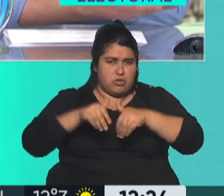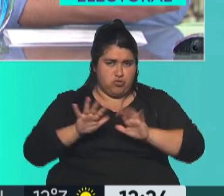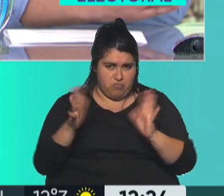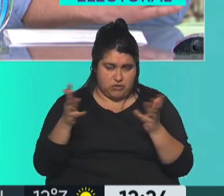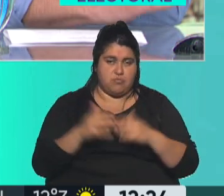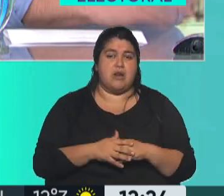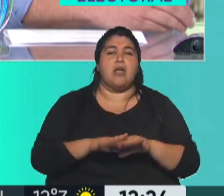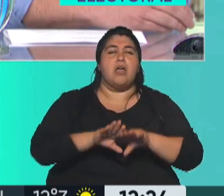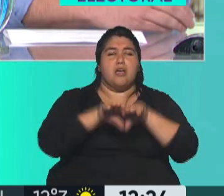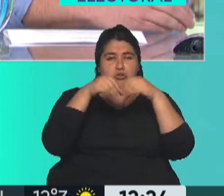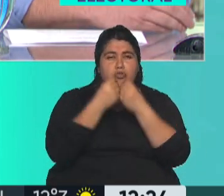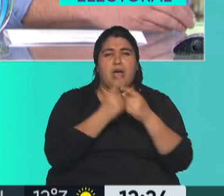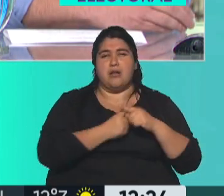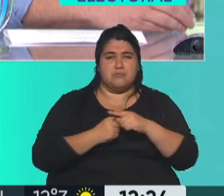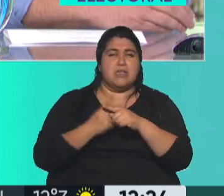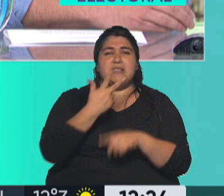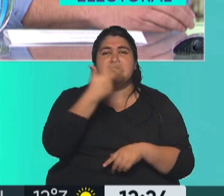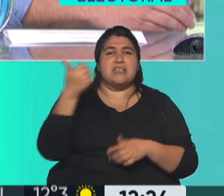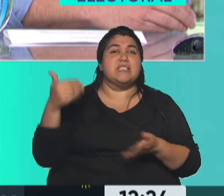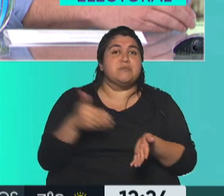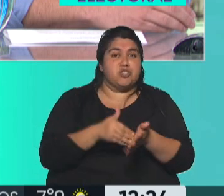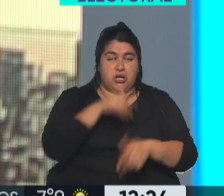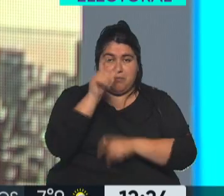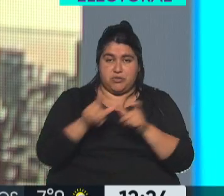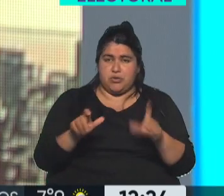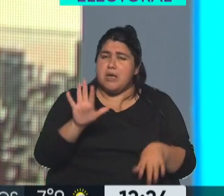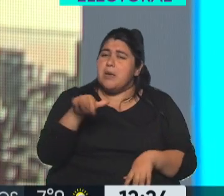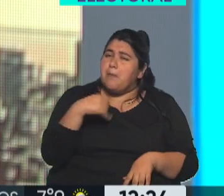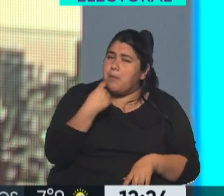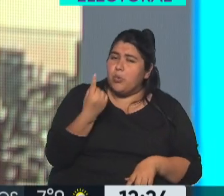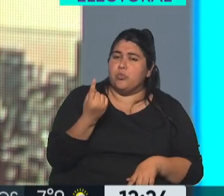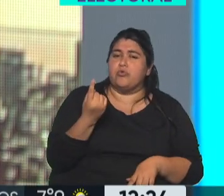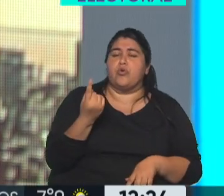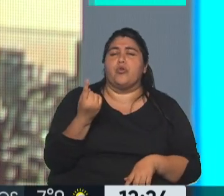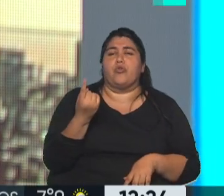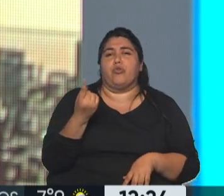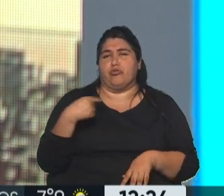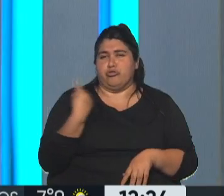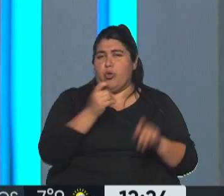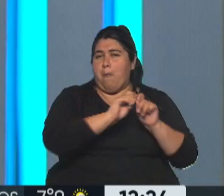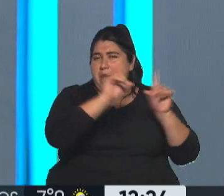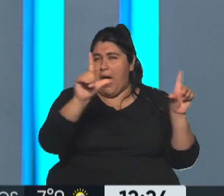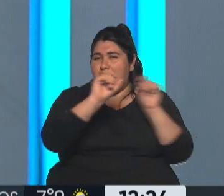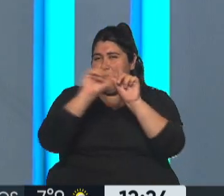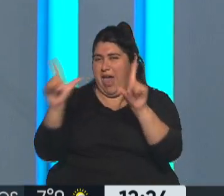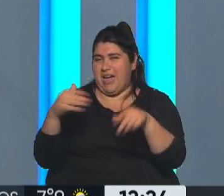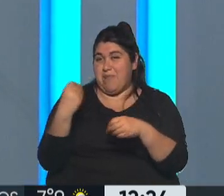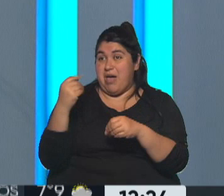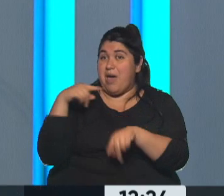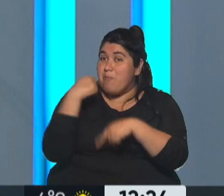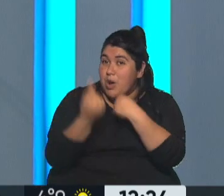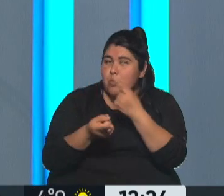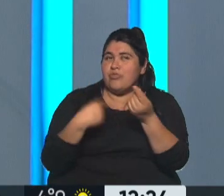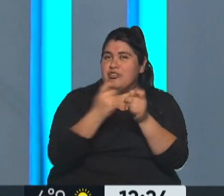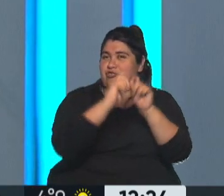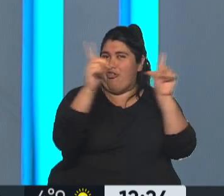nos llevan ya el padrón a 36 millones de personas. Marcos, siguiendo, tenemos una serie de placas para ir apoyando las preguntas, porque la idea